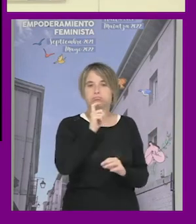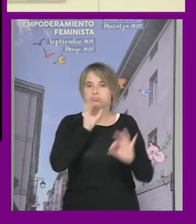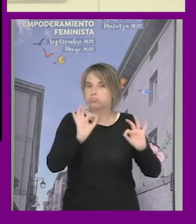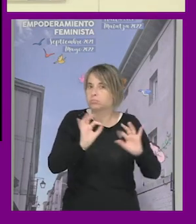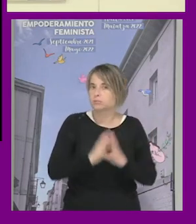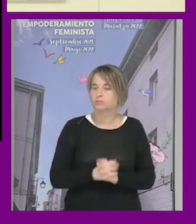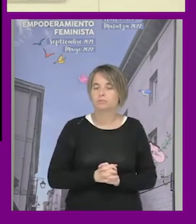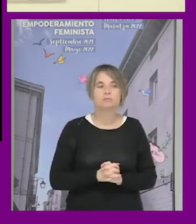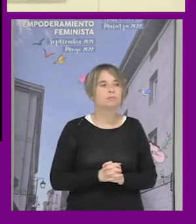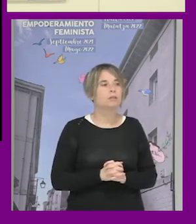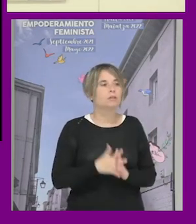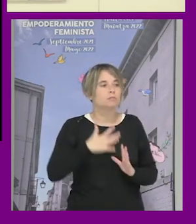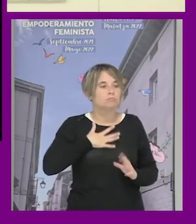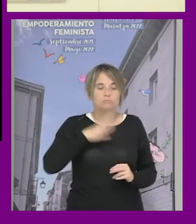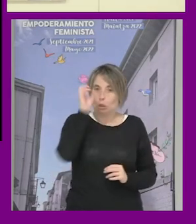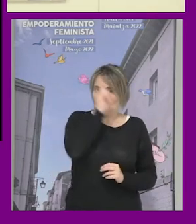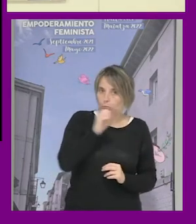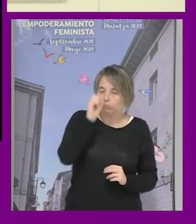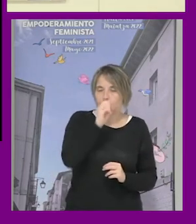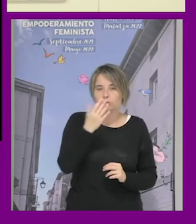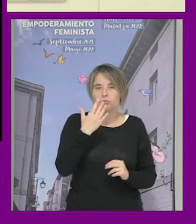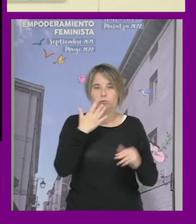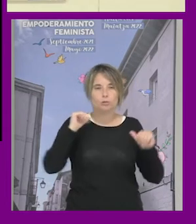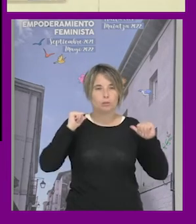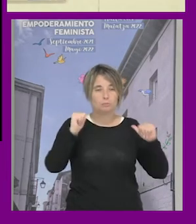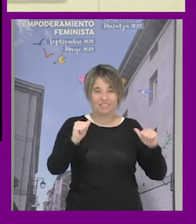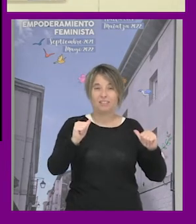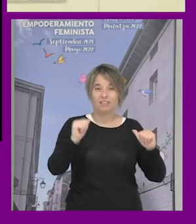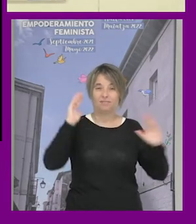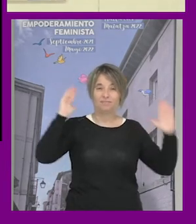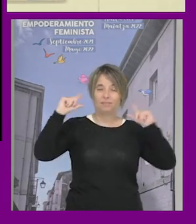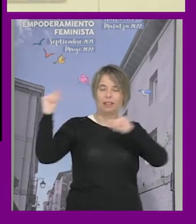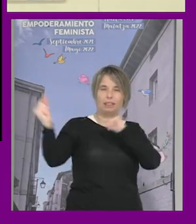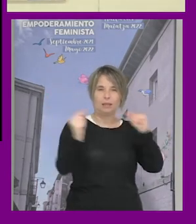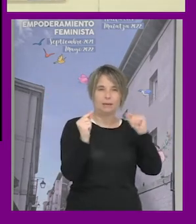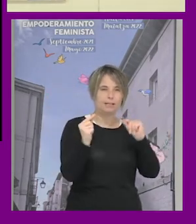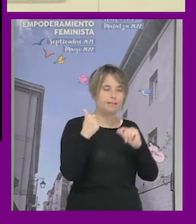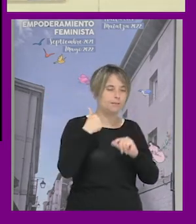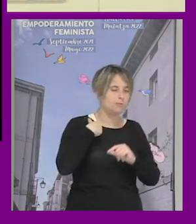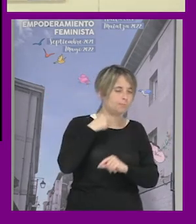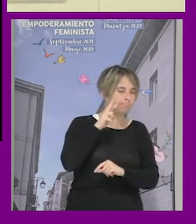yo personalmente cuando empezó como este debate miraba con un cierto